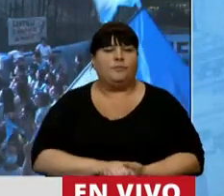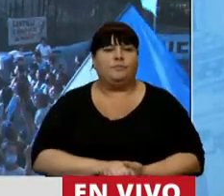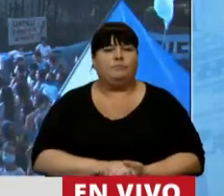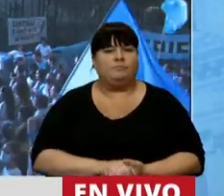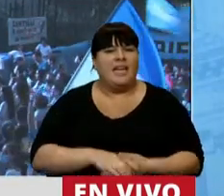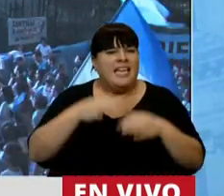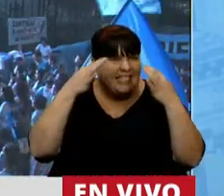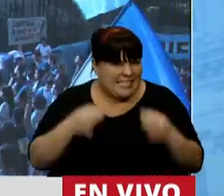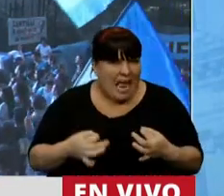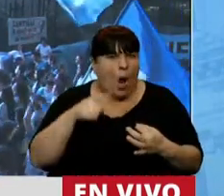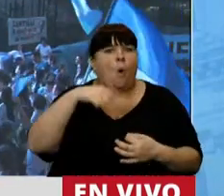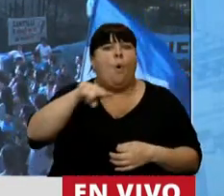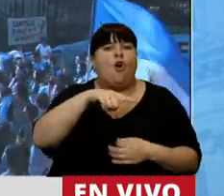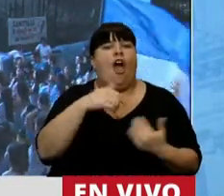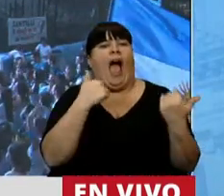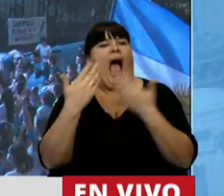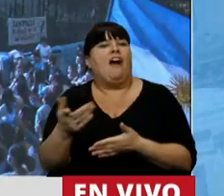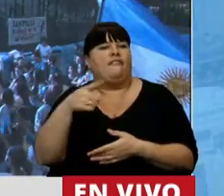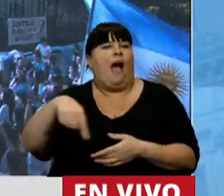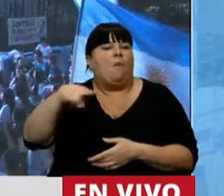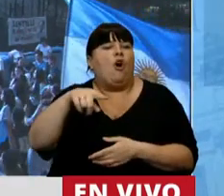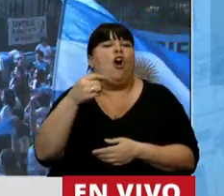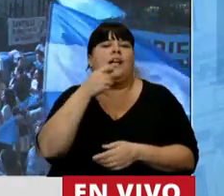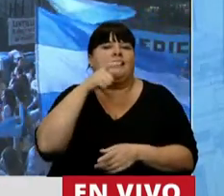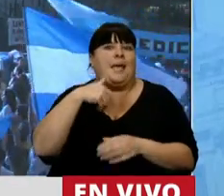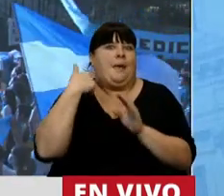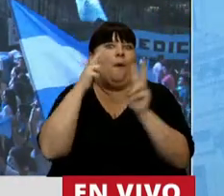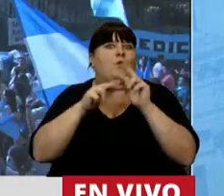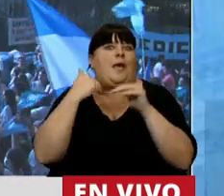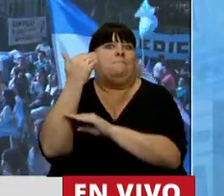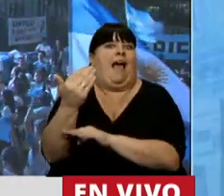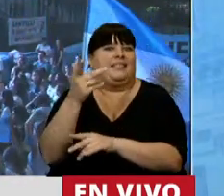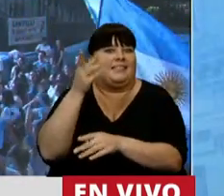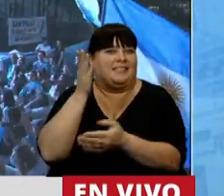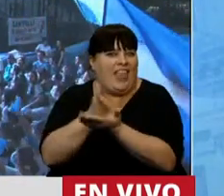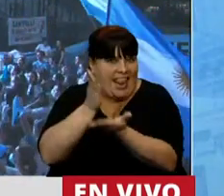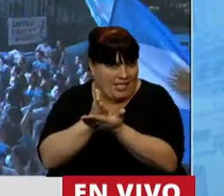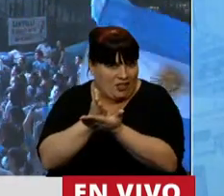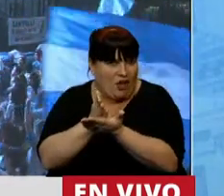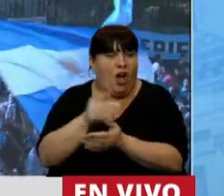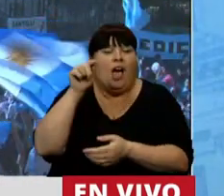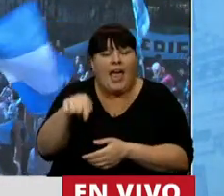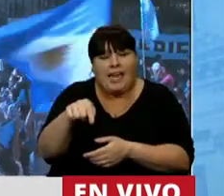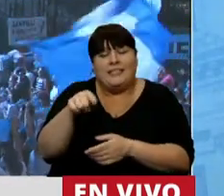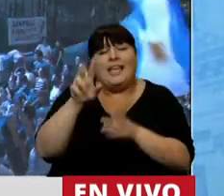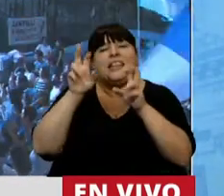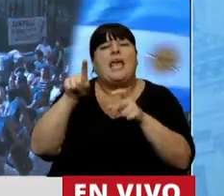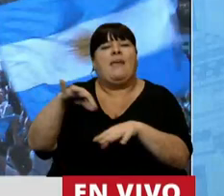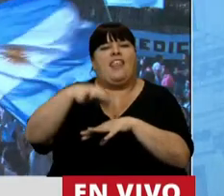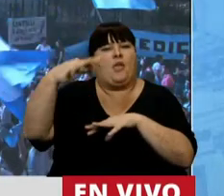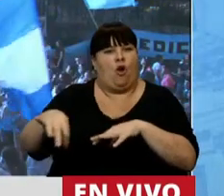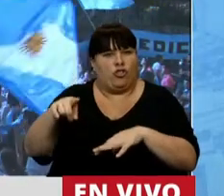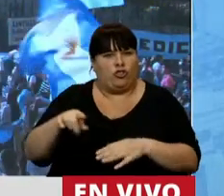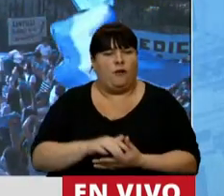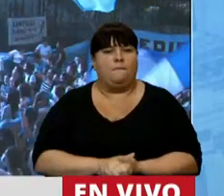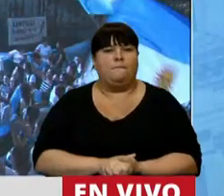Seguramente hubiera estado del lado de aquellos que ampliaban derechos, en este caso, en el caso del divorcio